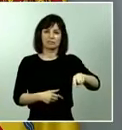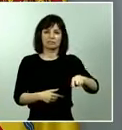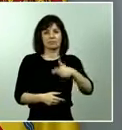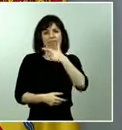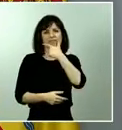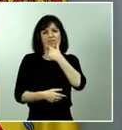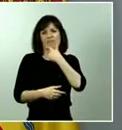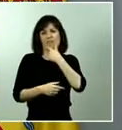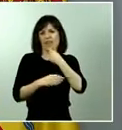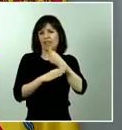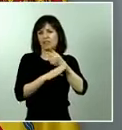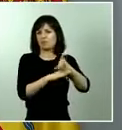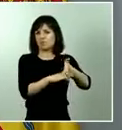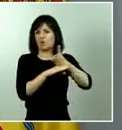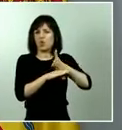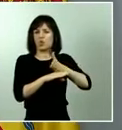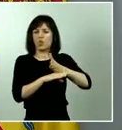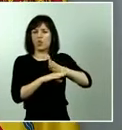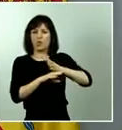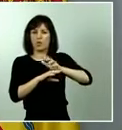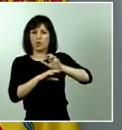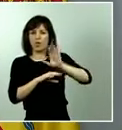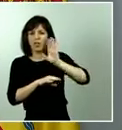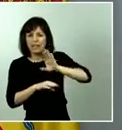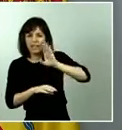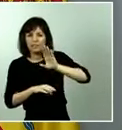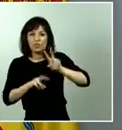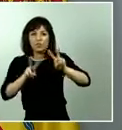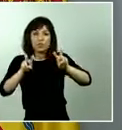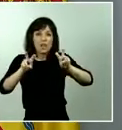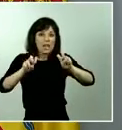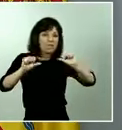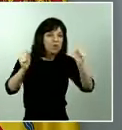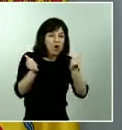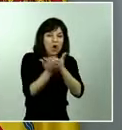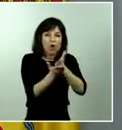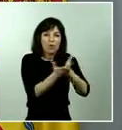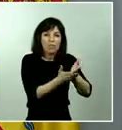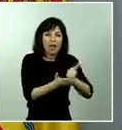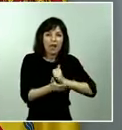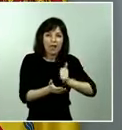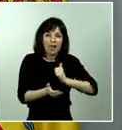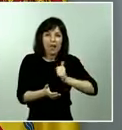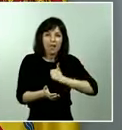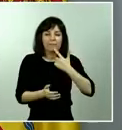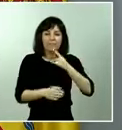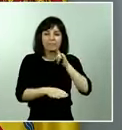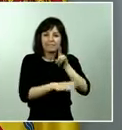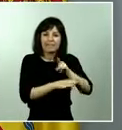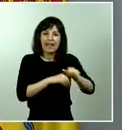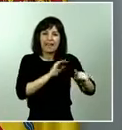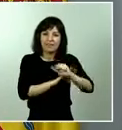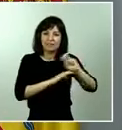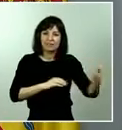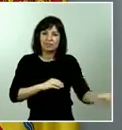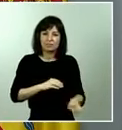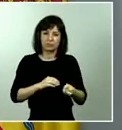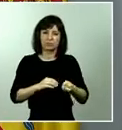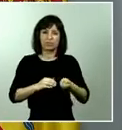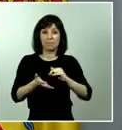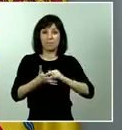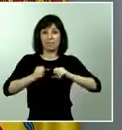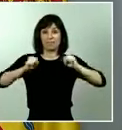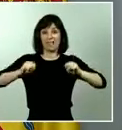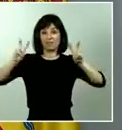formas delictivas que se aprovechan del virus, estafas, etcétera. En ese sentido, las personas de mayor edad.